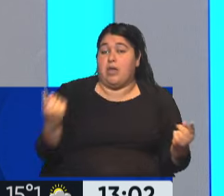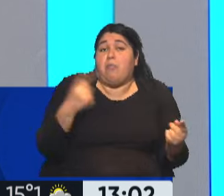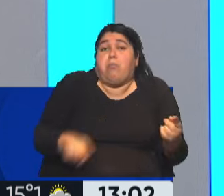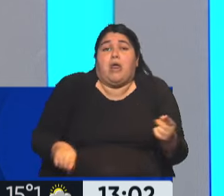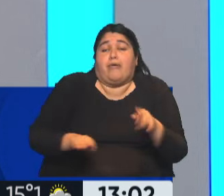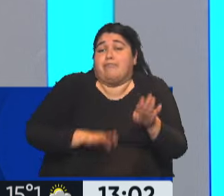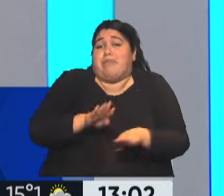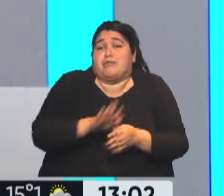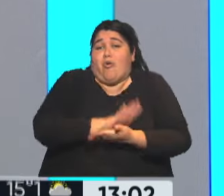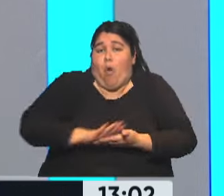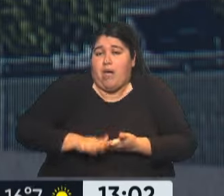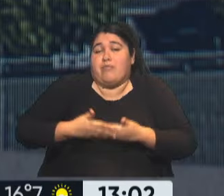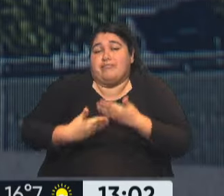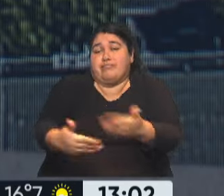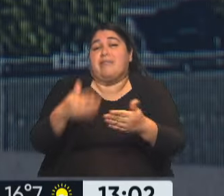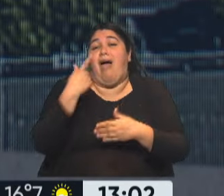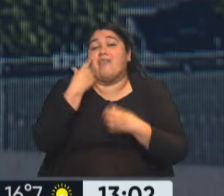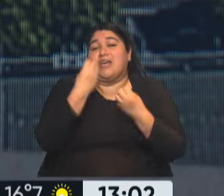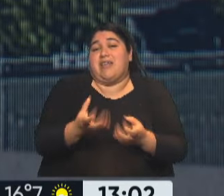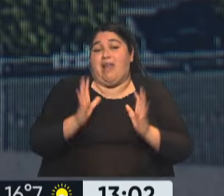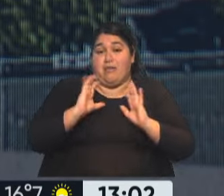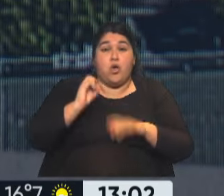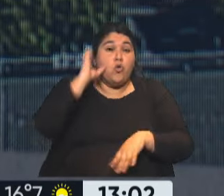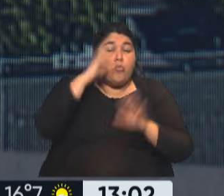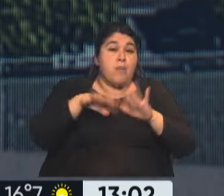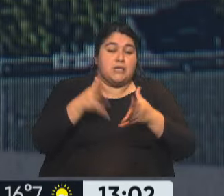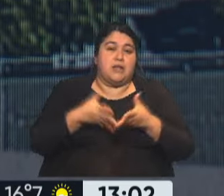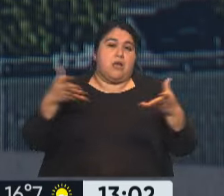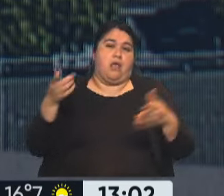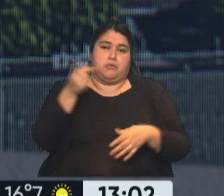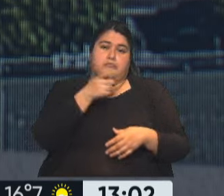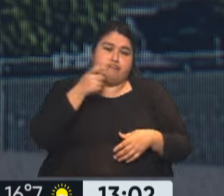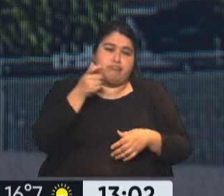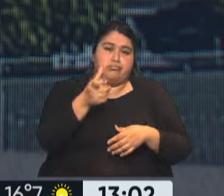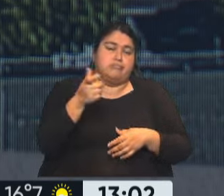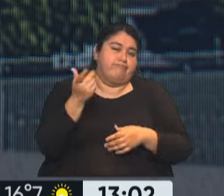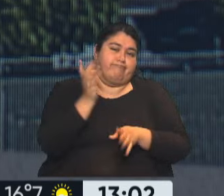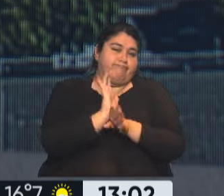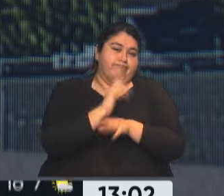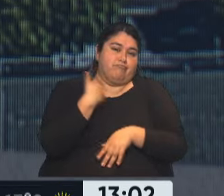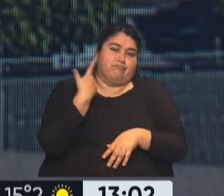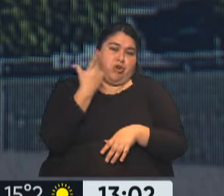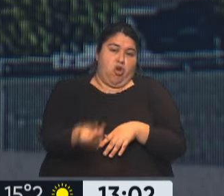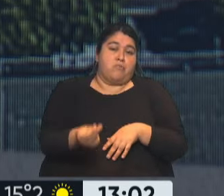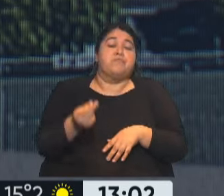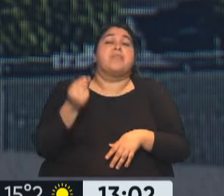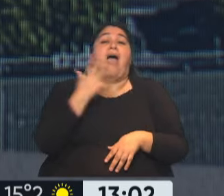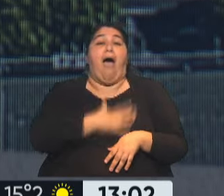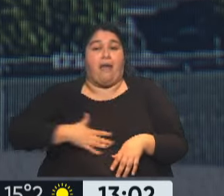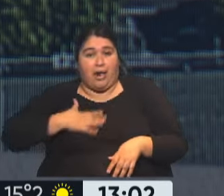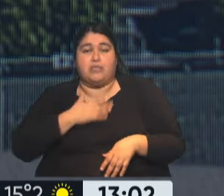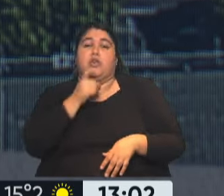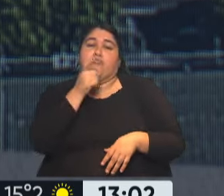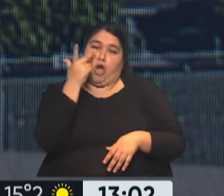empieza y viene para el largo. Recordemos que algunos de los clubes más grandes se han manifestado en contra, por lo menos hasta ahora, lo había hecho oportunamente Argentino Junior, fue el primero que se ha